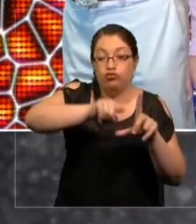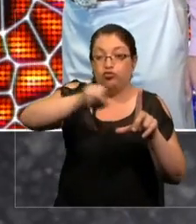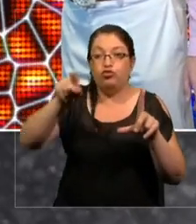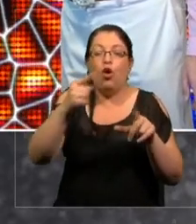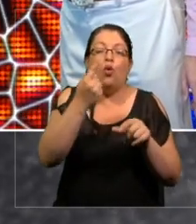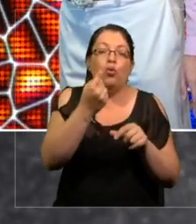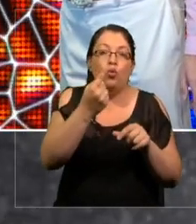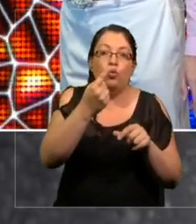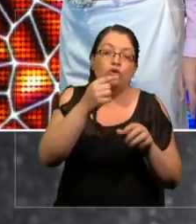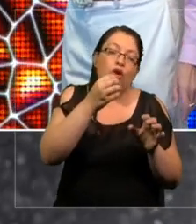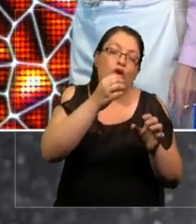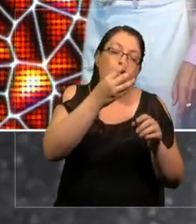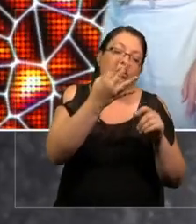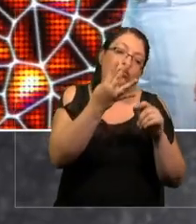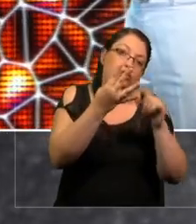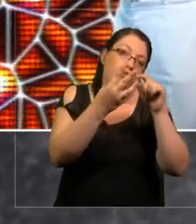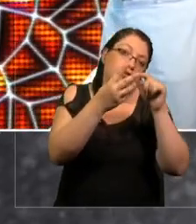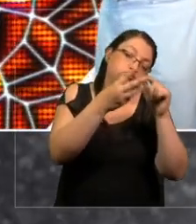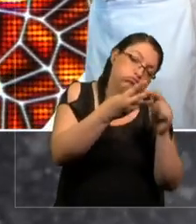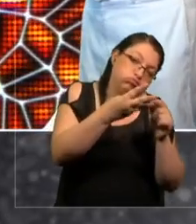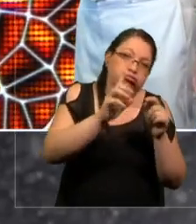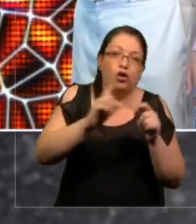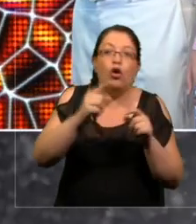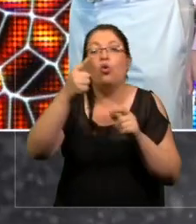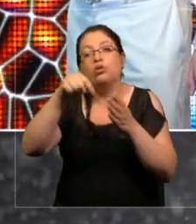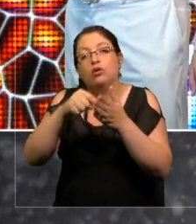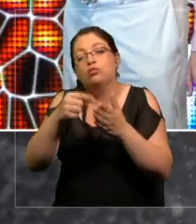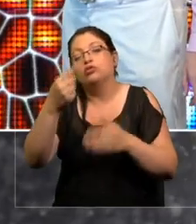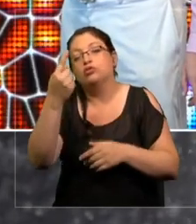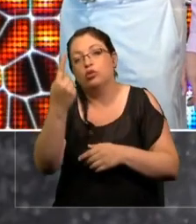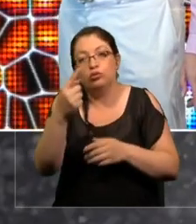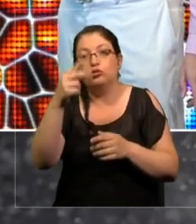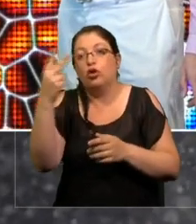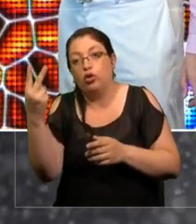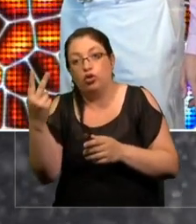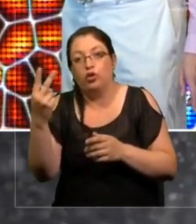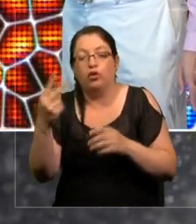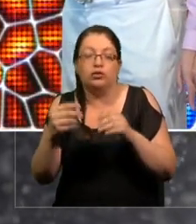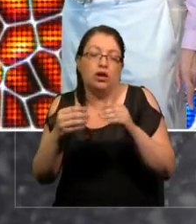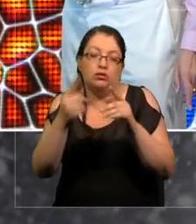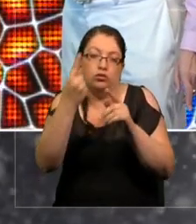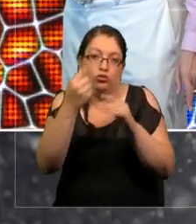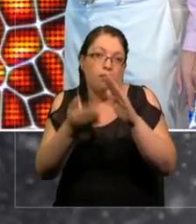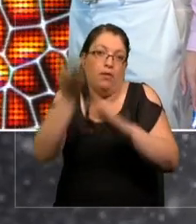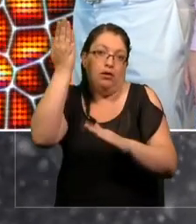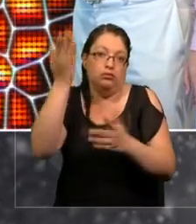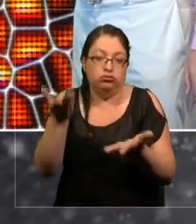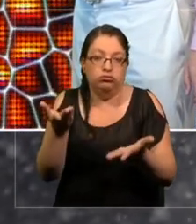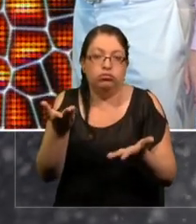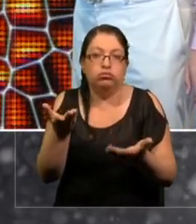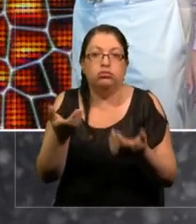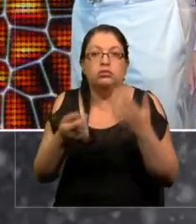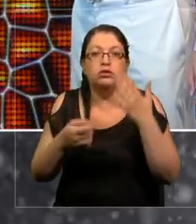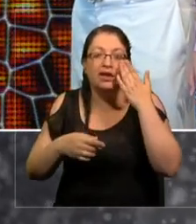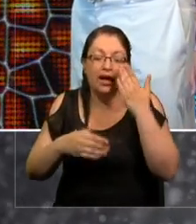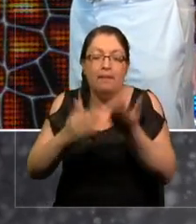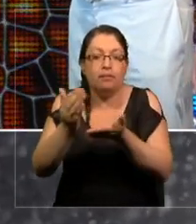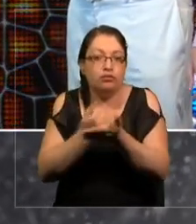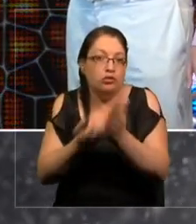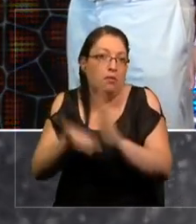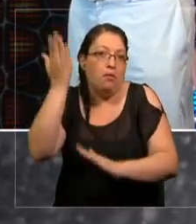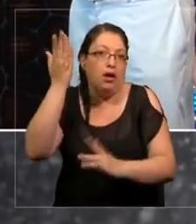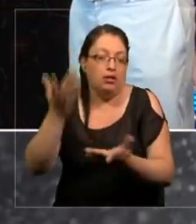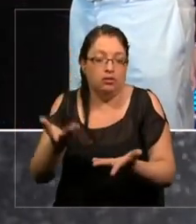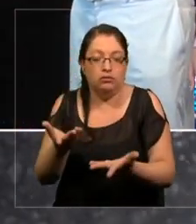o tres cuartos ahora es, tiene que ser 1.12, más que uno. Más salario por cápita.